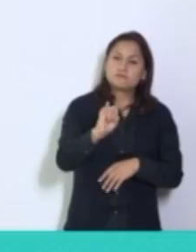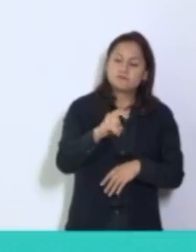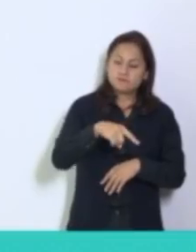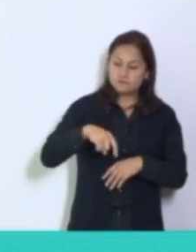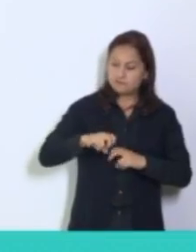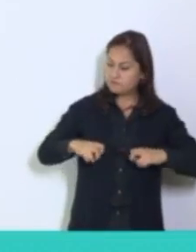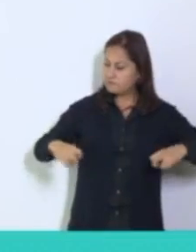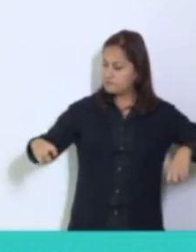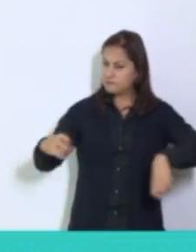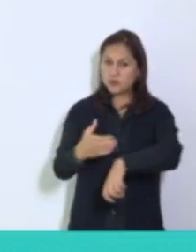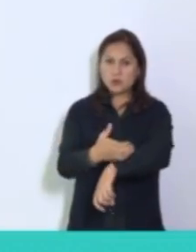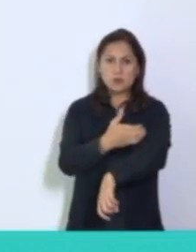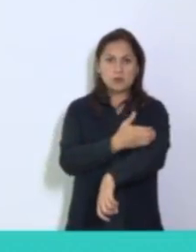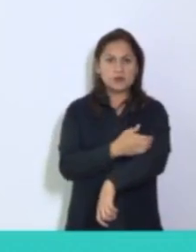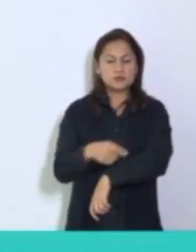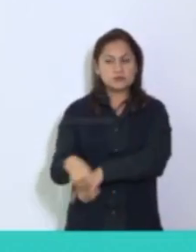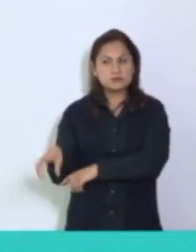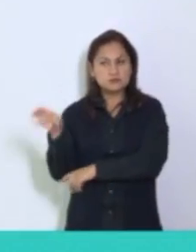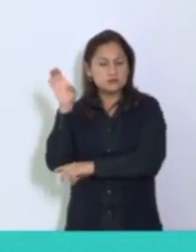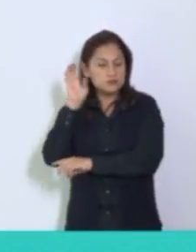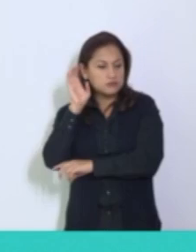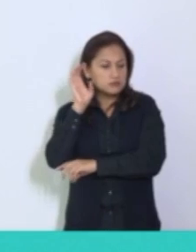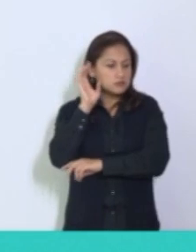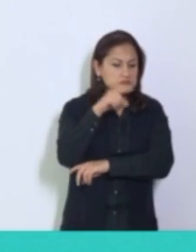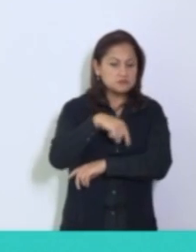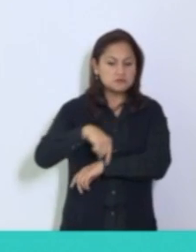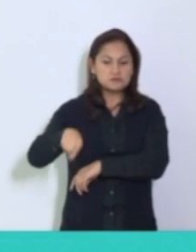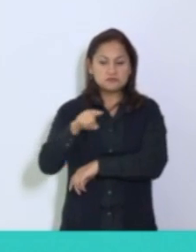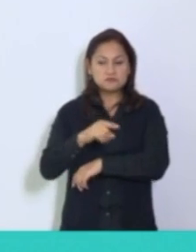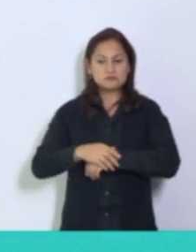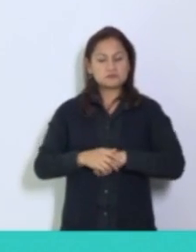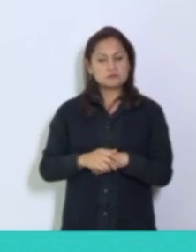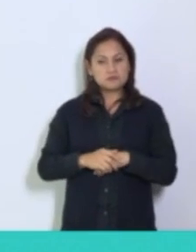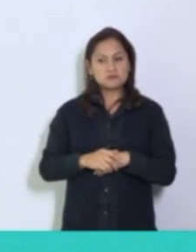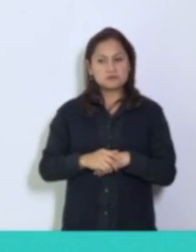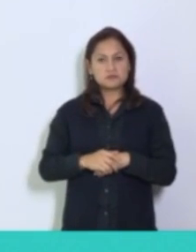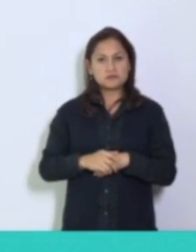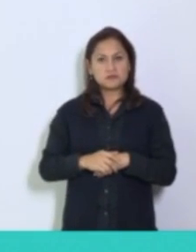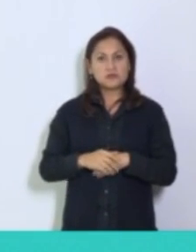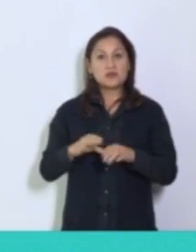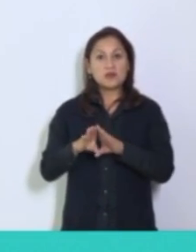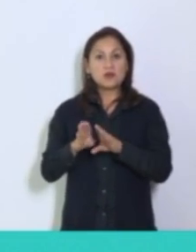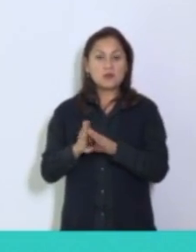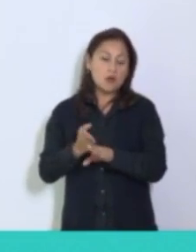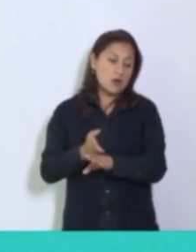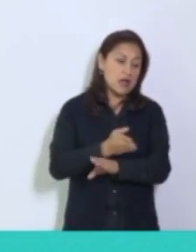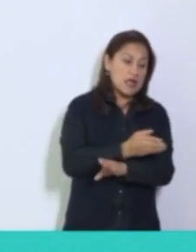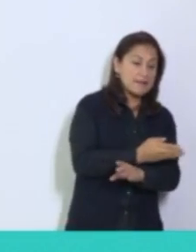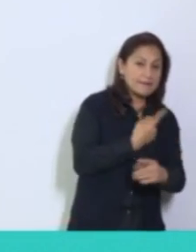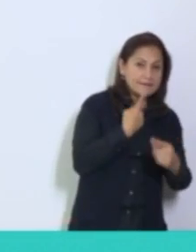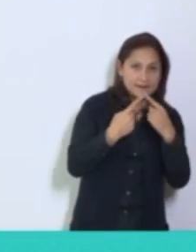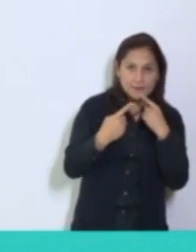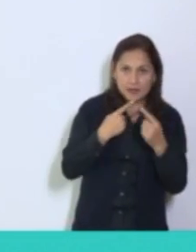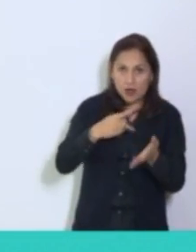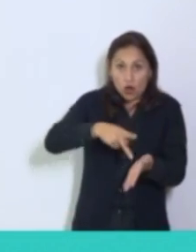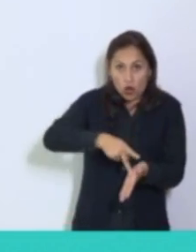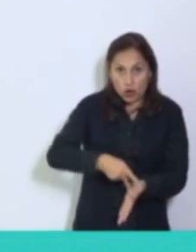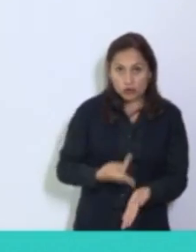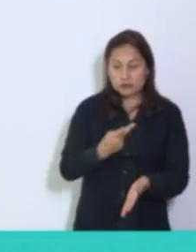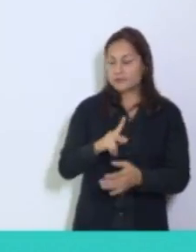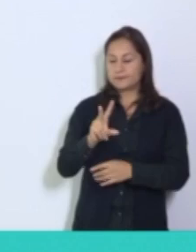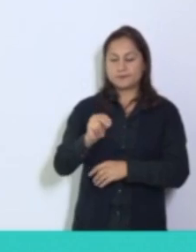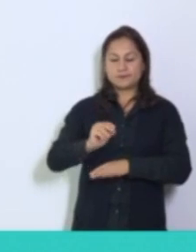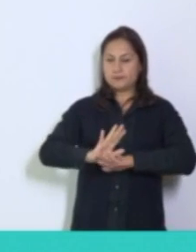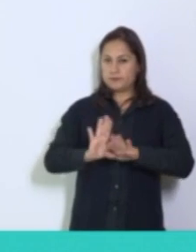Un particular solicitó al sujeto obligado conocer información diversa relacionada con el ramo 28, participaciones